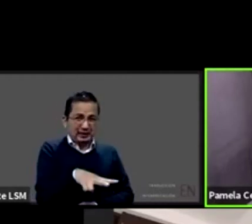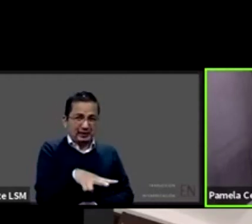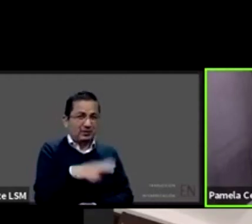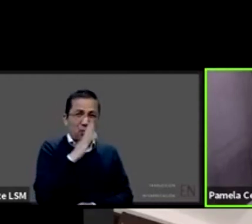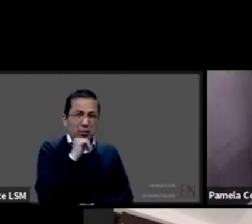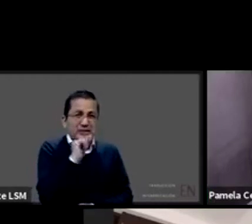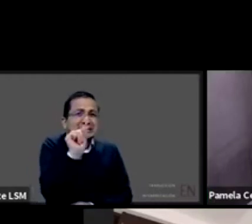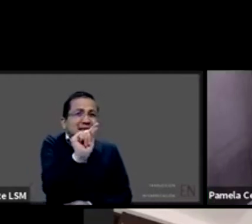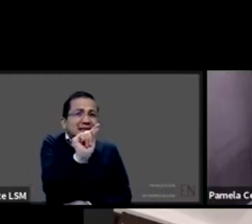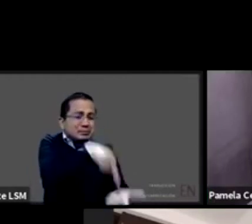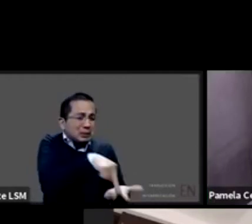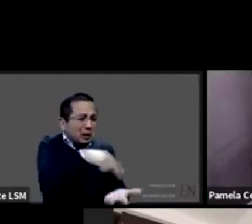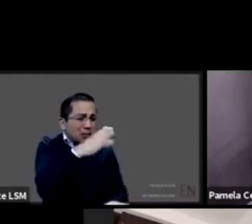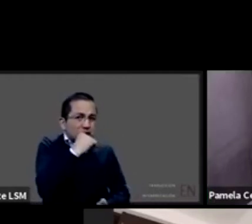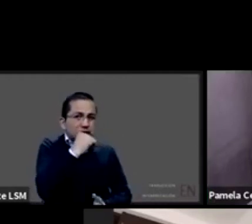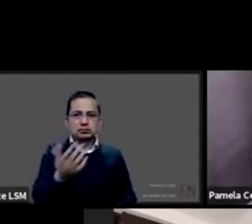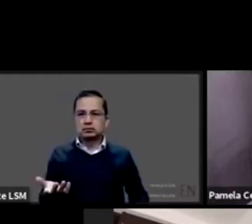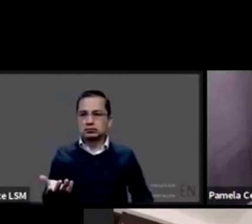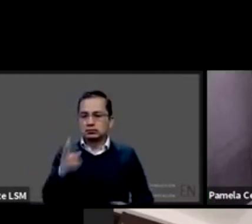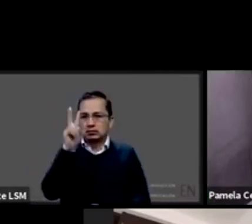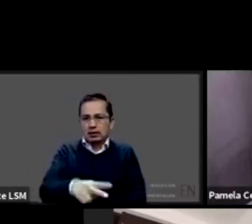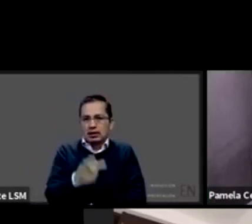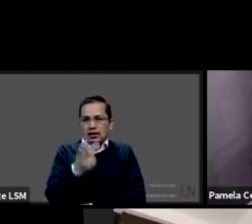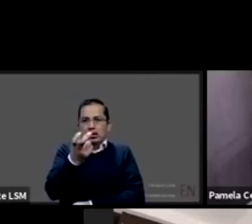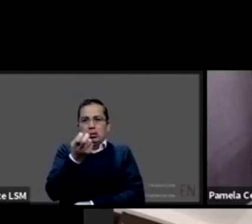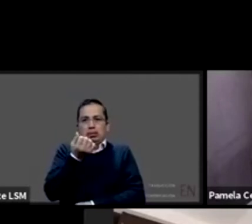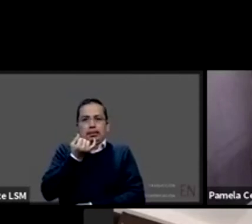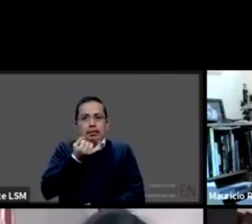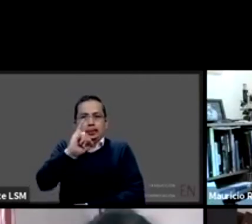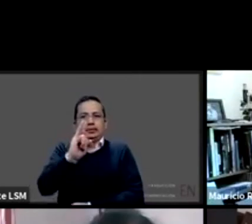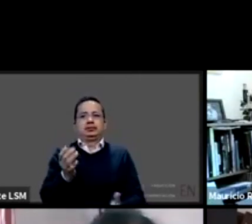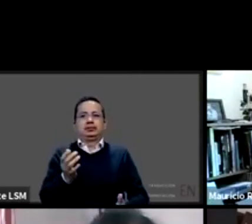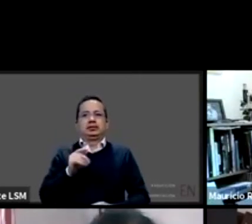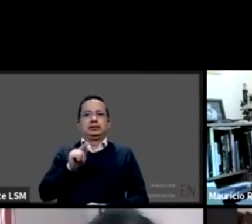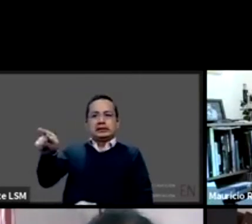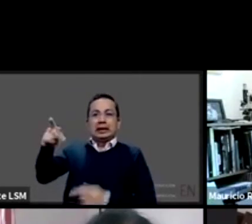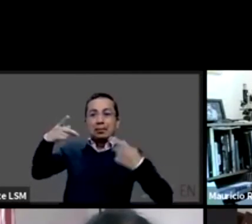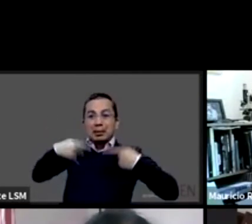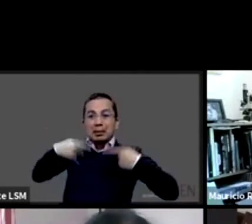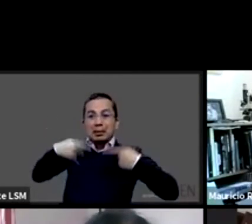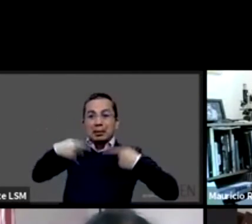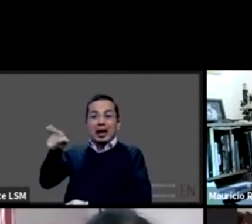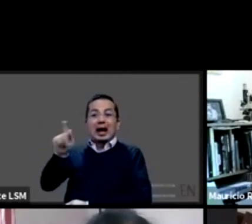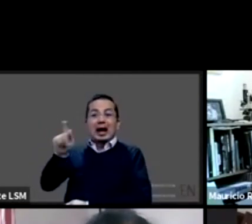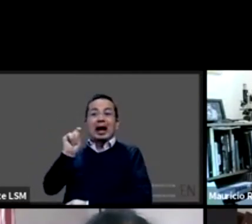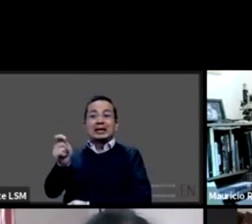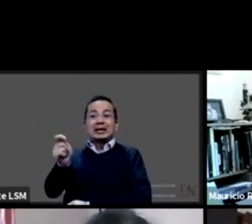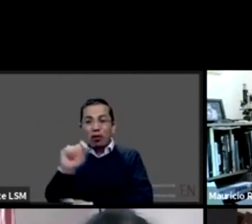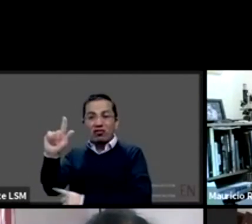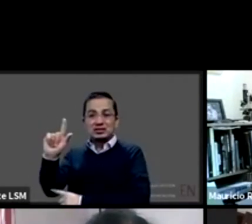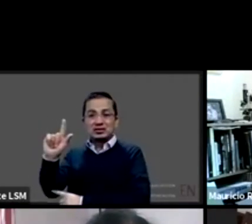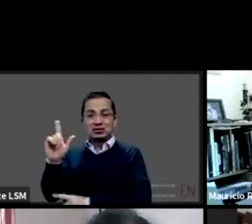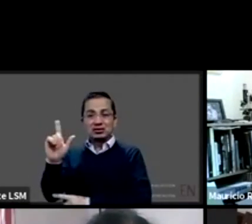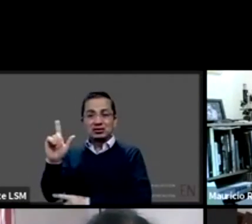Eso es materia de sensibilidad de la persona profesional, pero también sensibilidad de